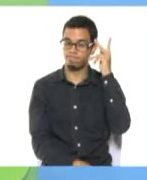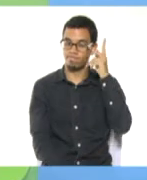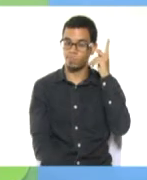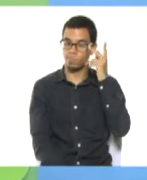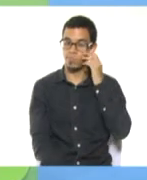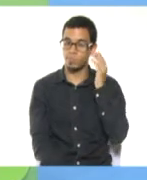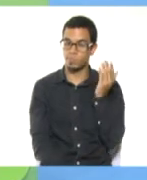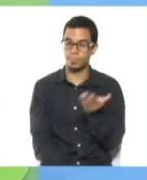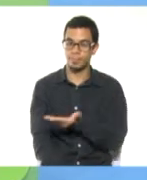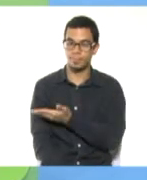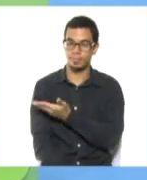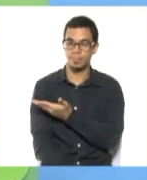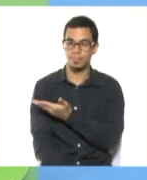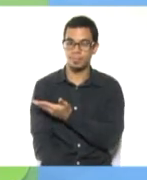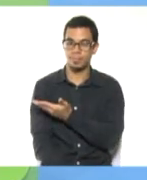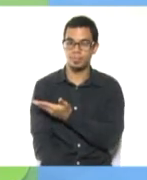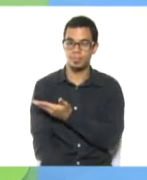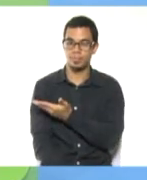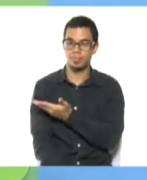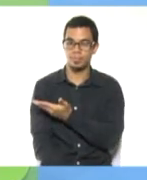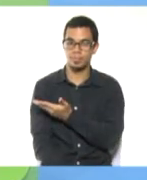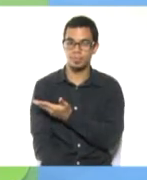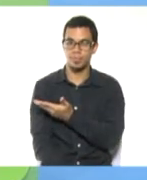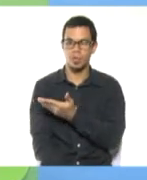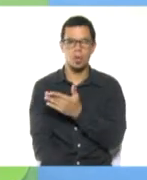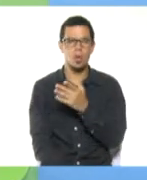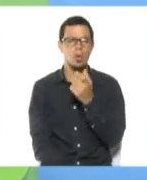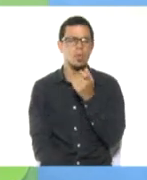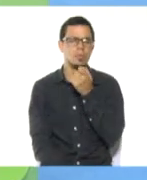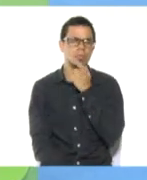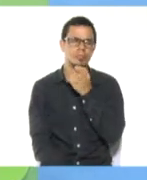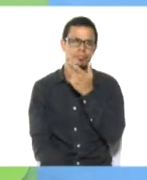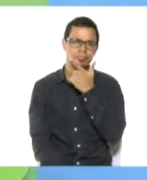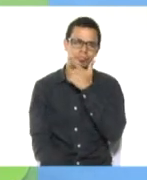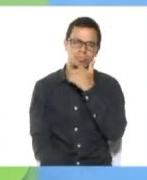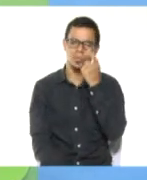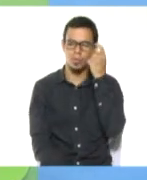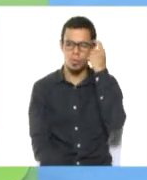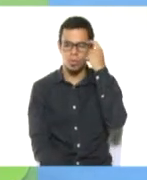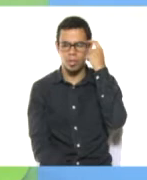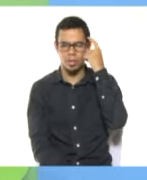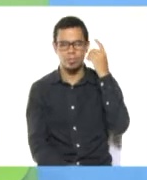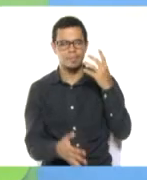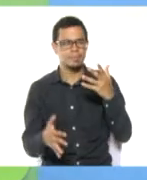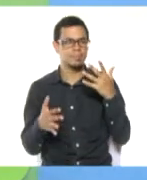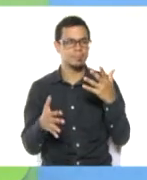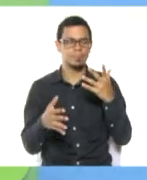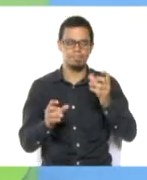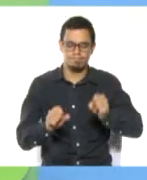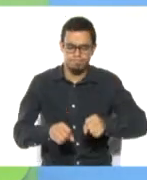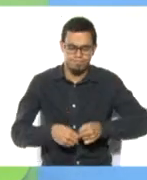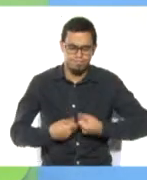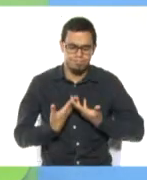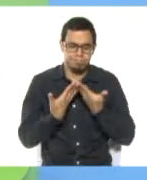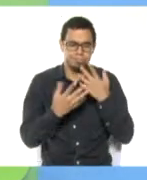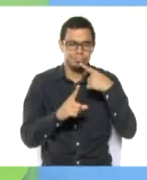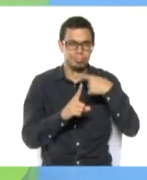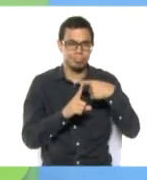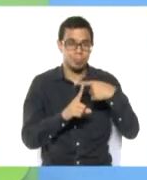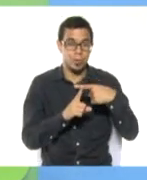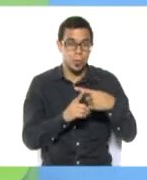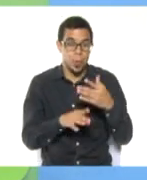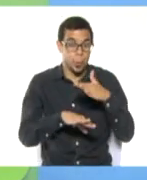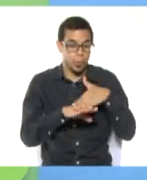voy a compartir con ustedes este lindo día. Un lindo día cargado de muy buena energía porque Navidad es